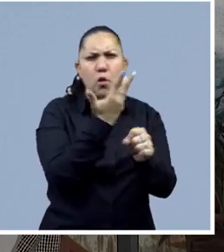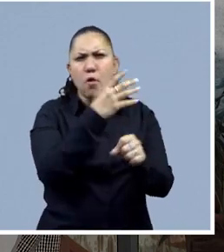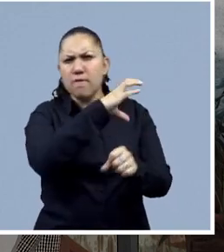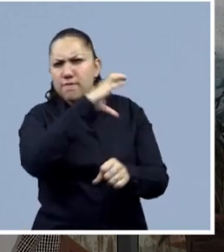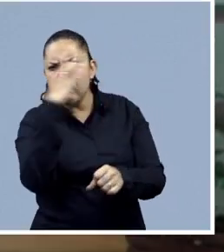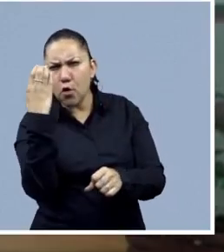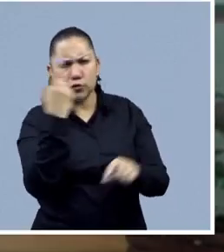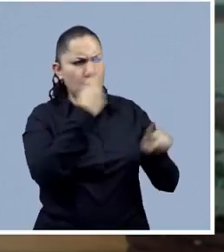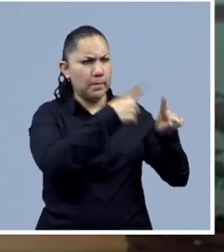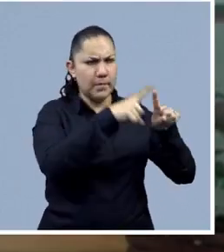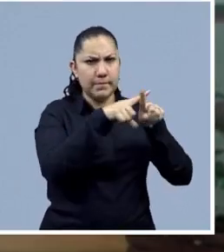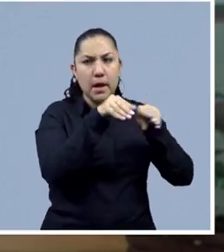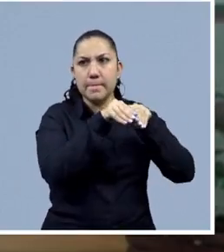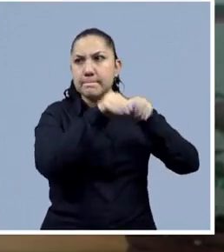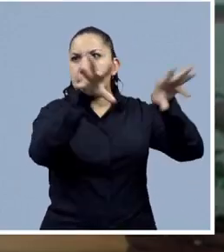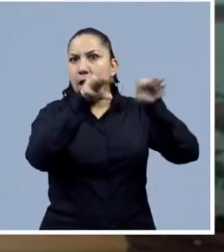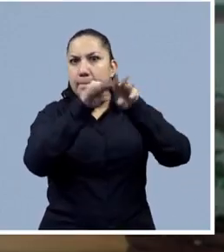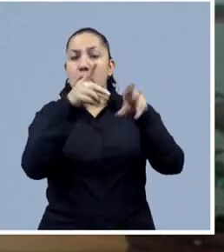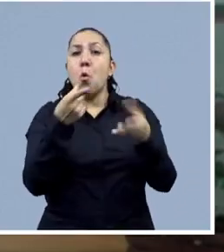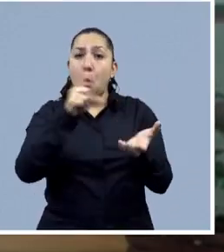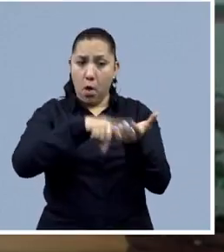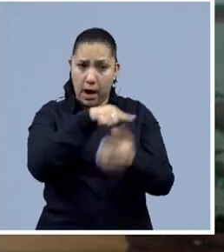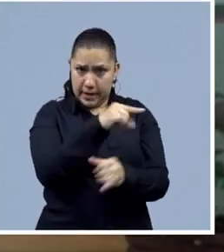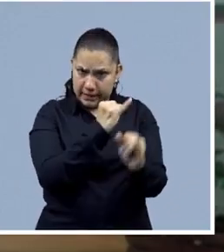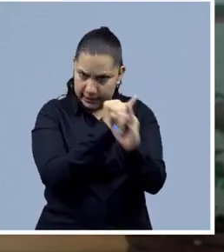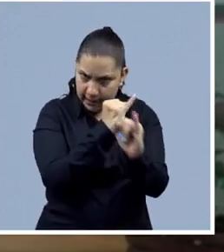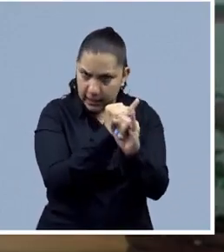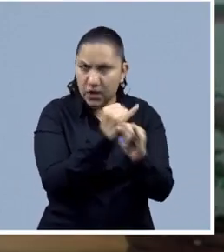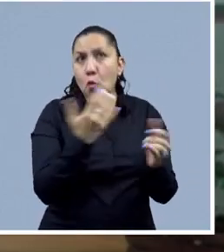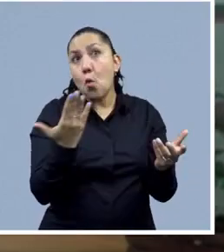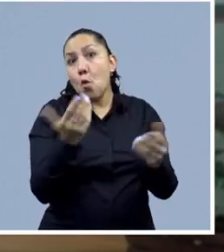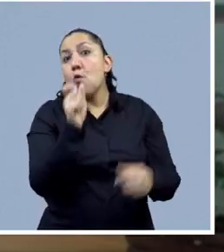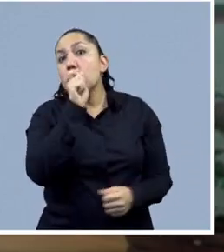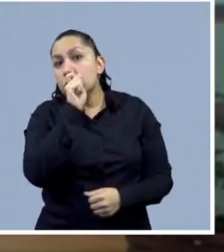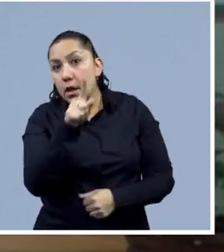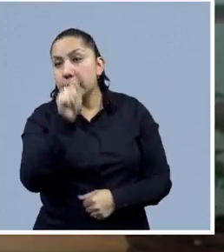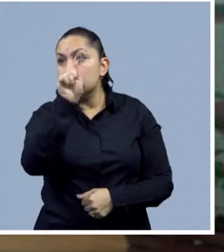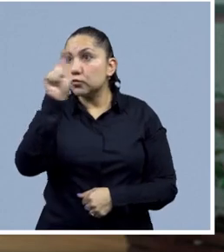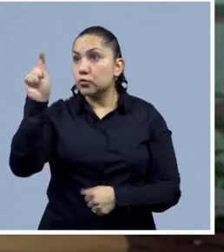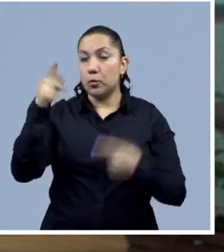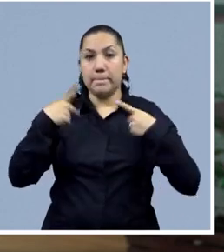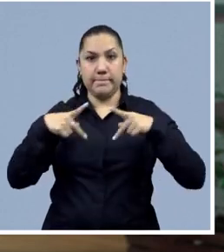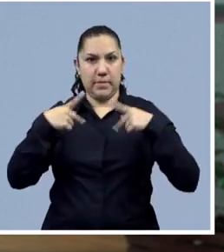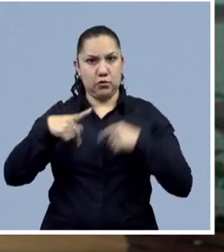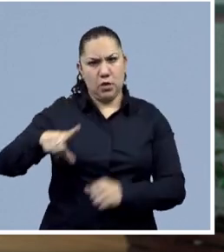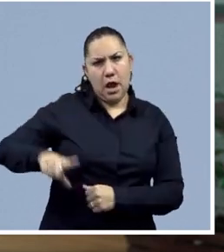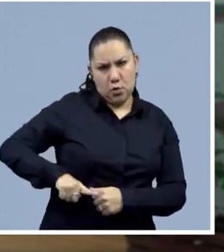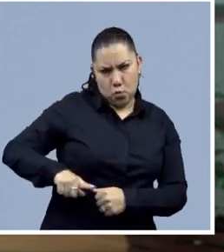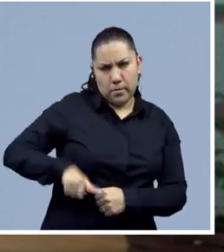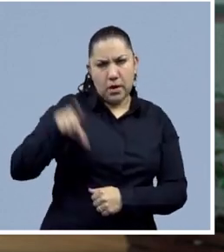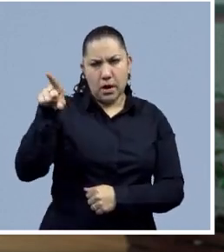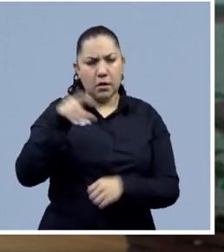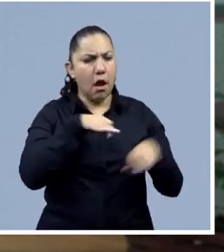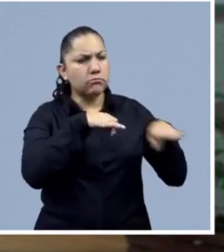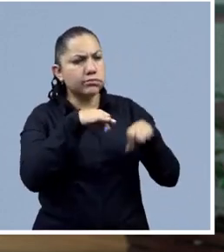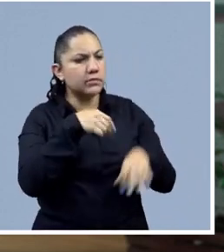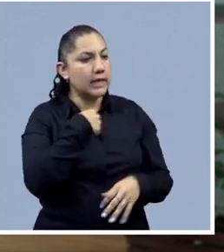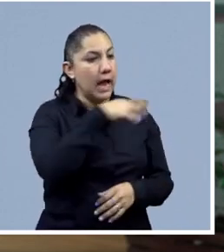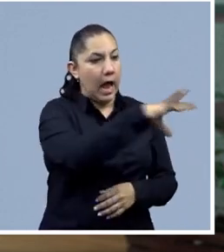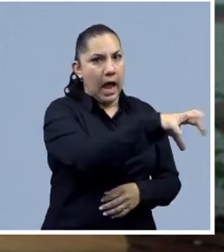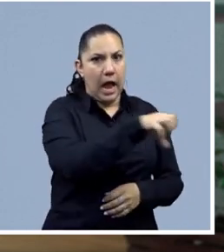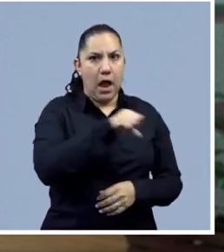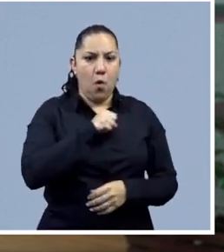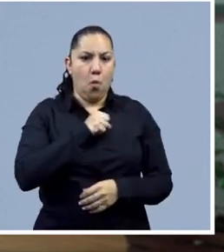comparten las imágenes tanto en ámbitos de redes sociales, pero también cuando servidores y servidoras públicas hacen uso de estas